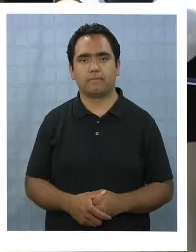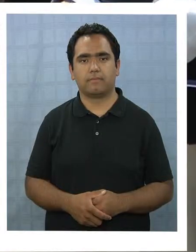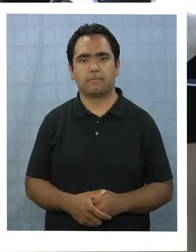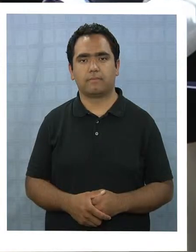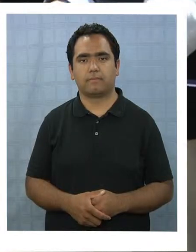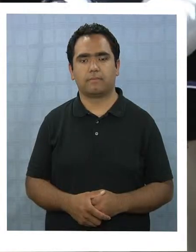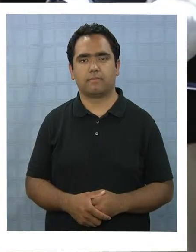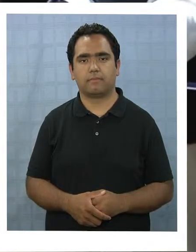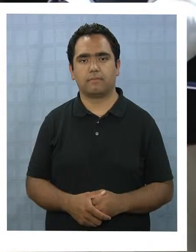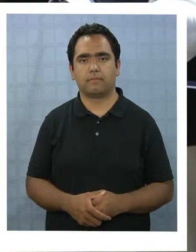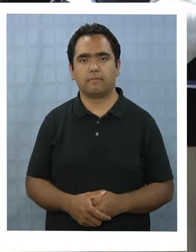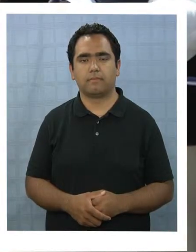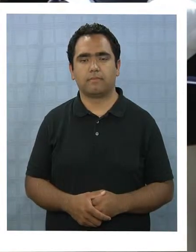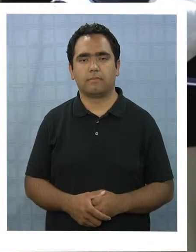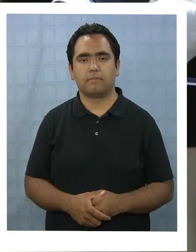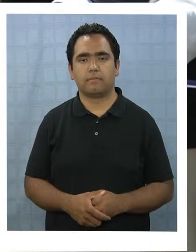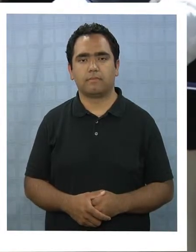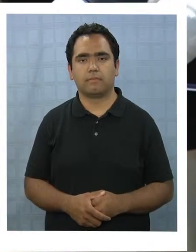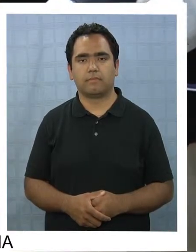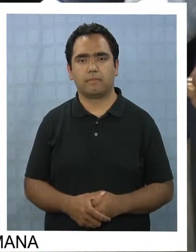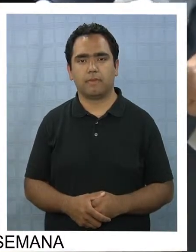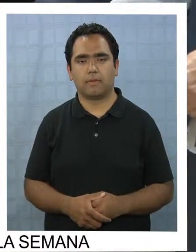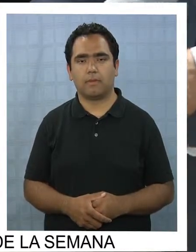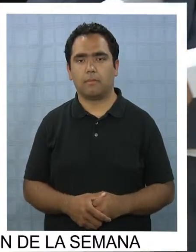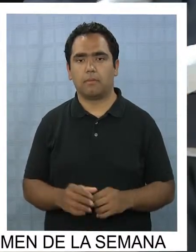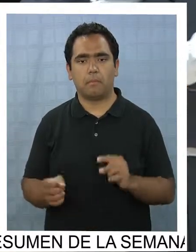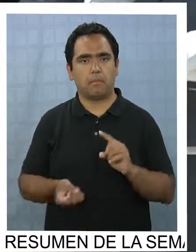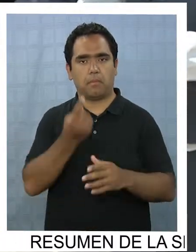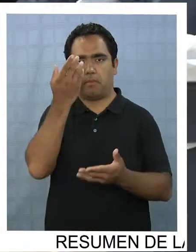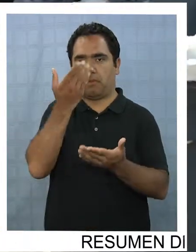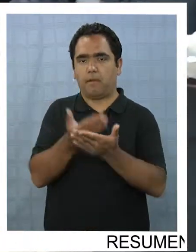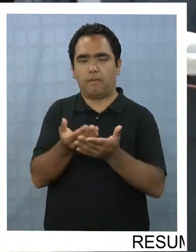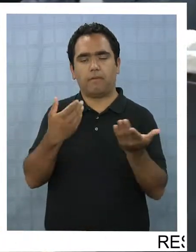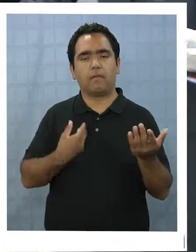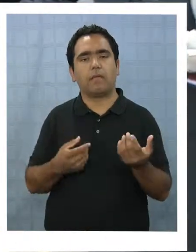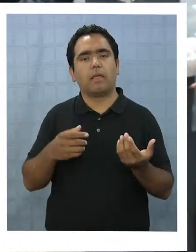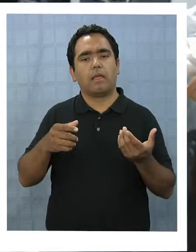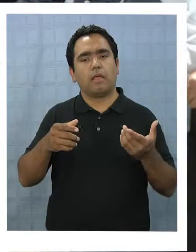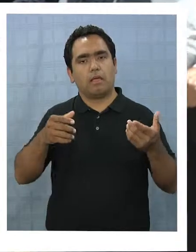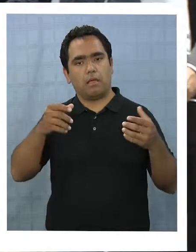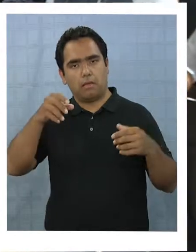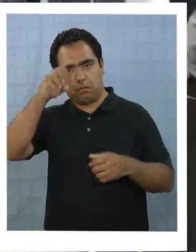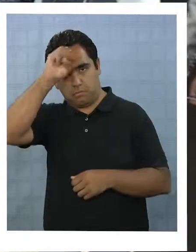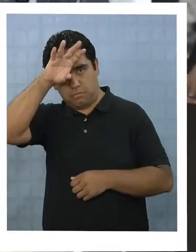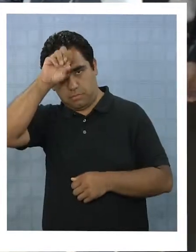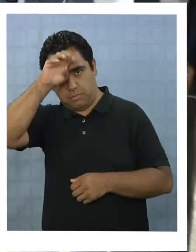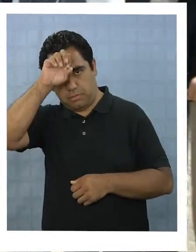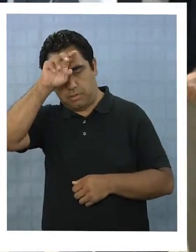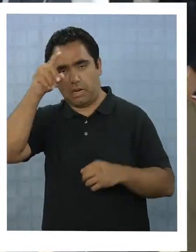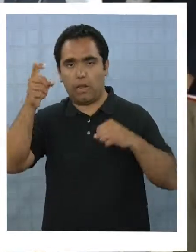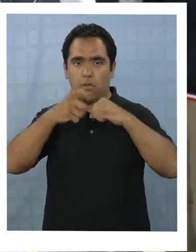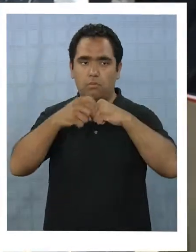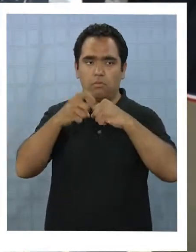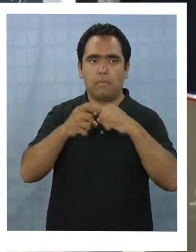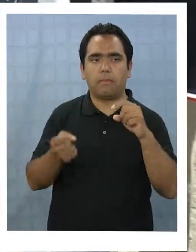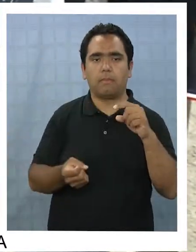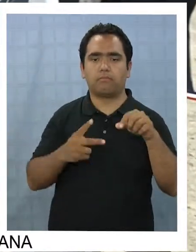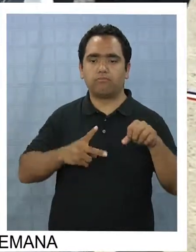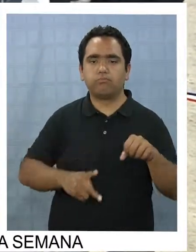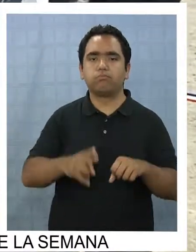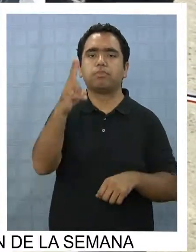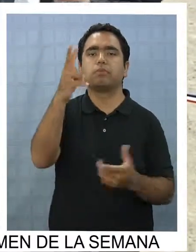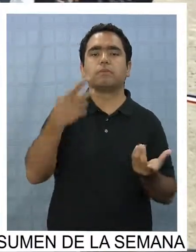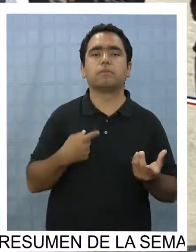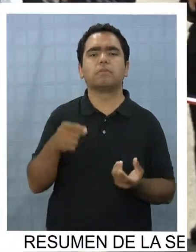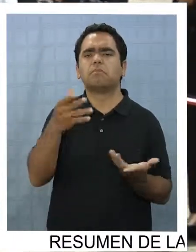Un verdadero hito protagonizó la compañía minera Coyahuasi al inaugurar la primera planta de energía fotovoltaica